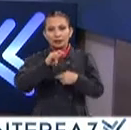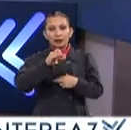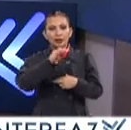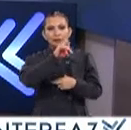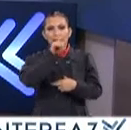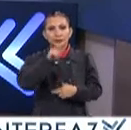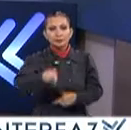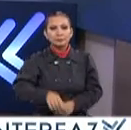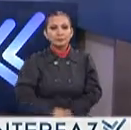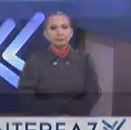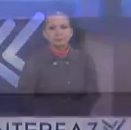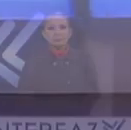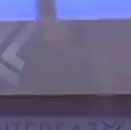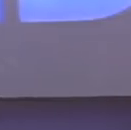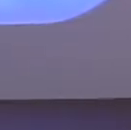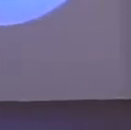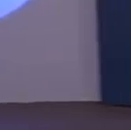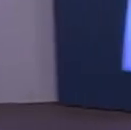esto es Interfaz